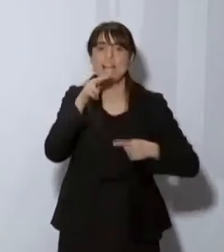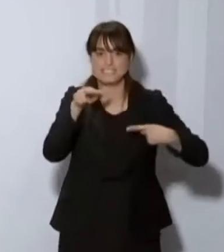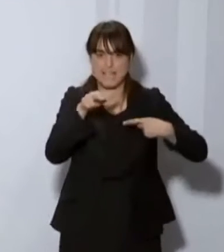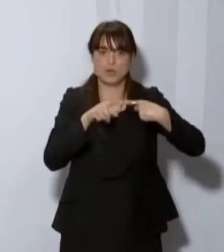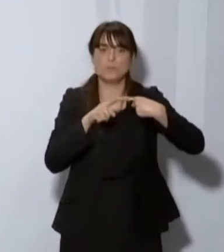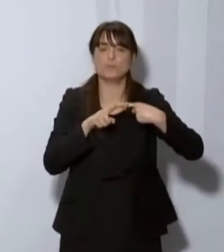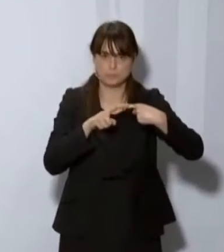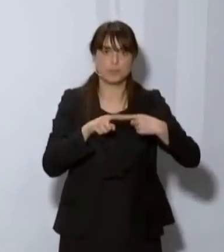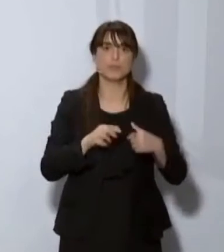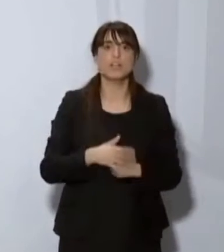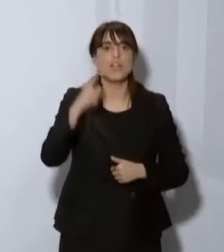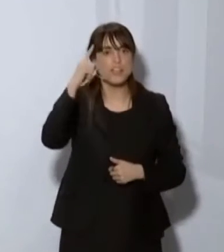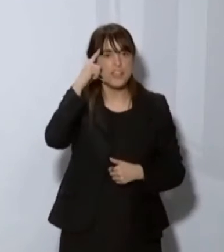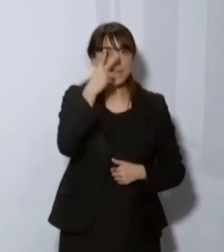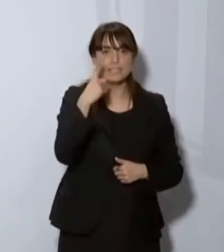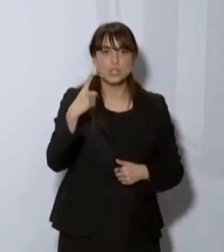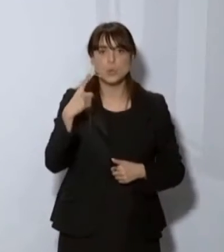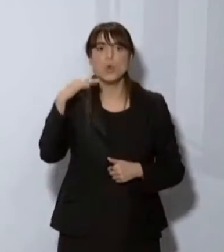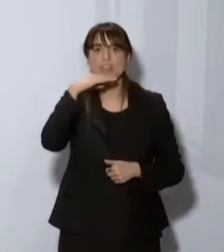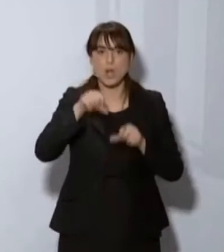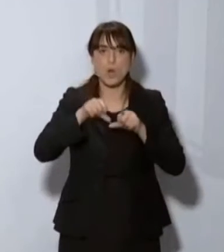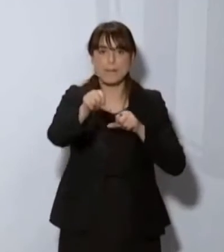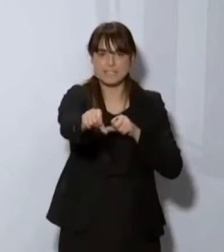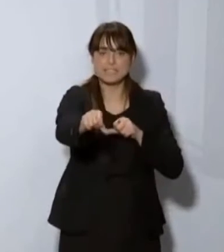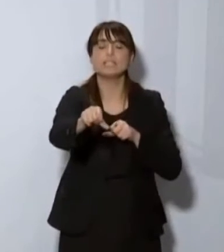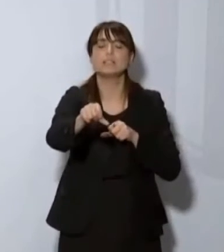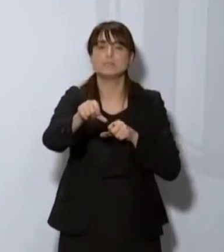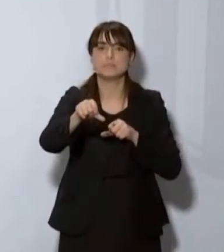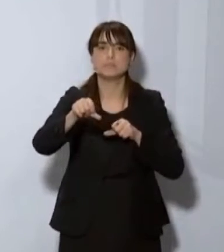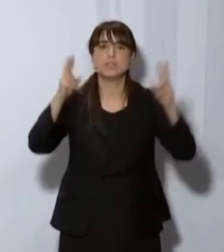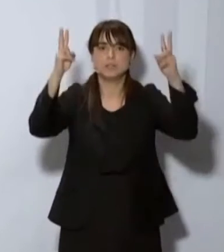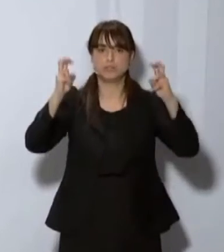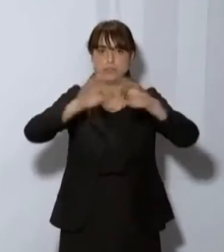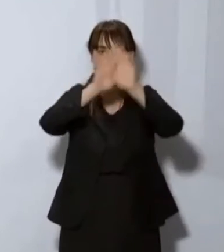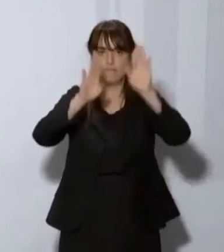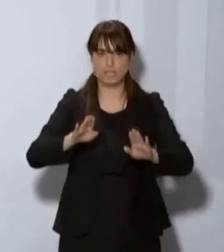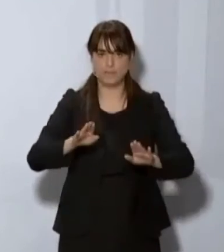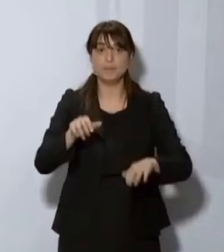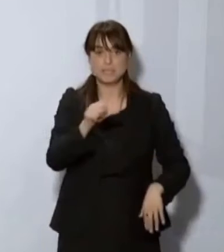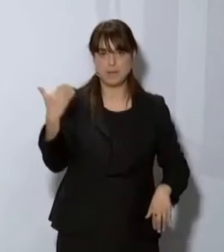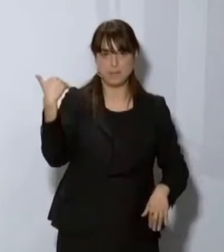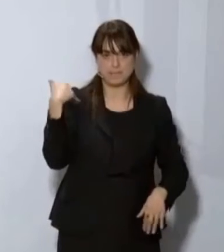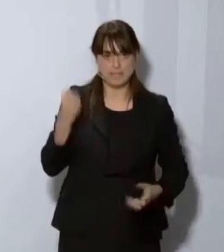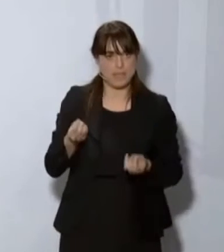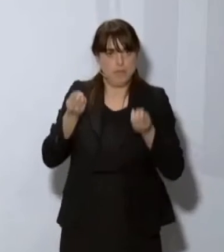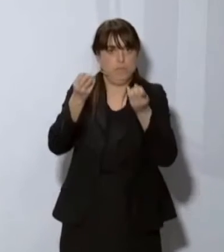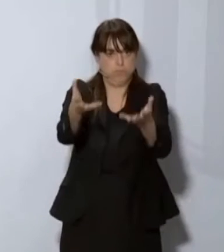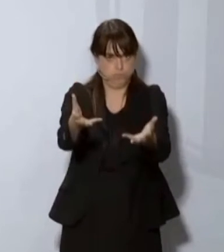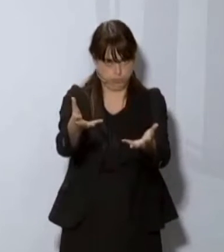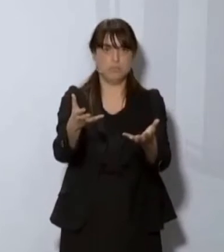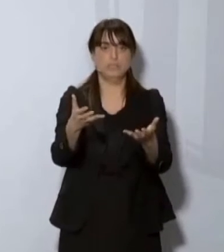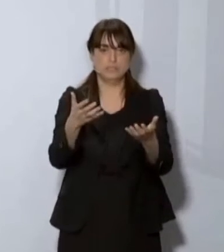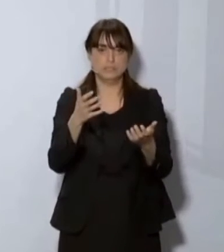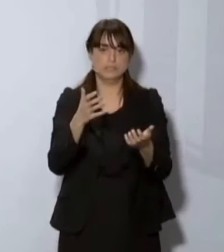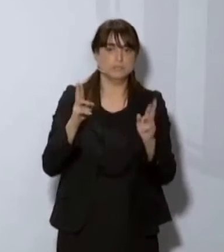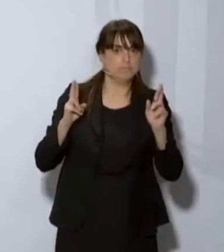Bueno, a partir del día 21 anunciamos la semana pasada que se estaba estudiando no prolongar el toque